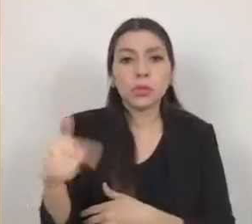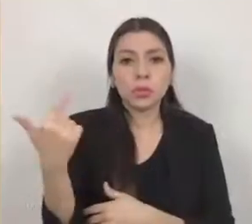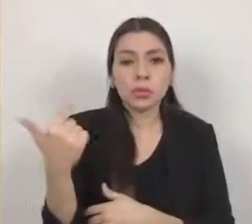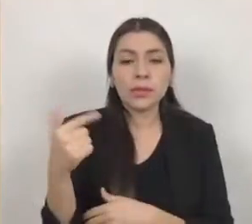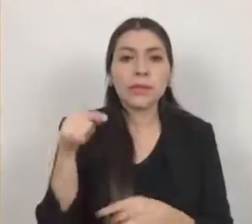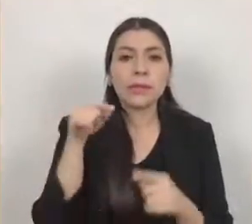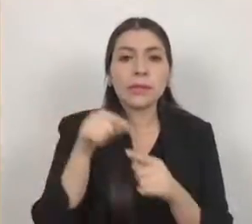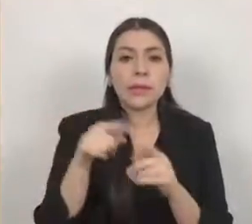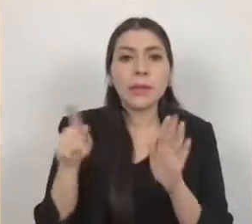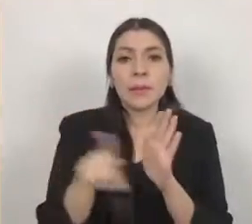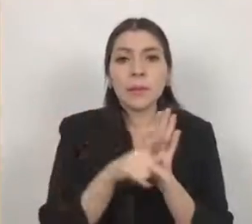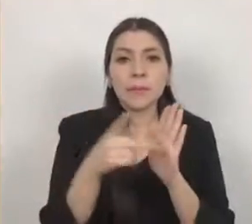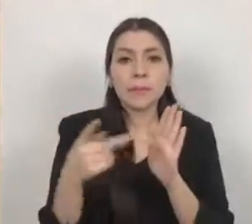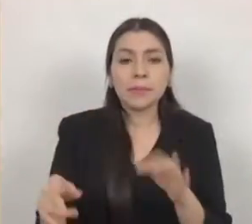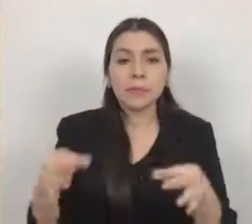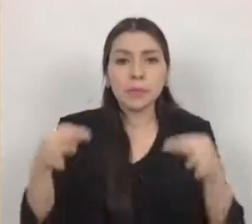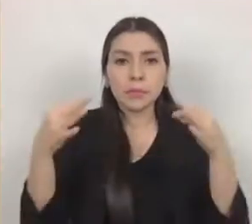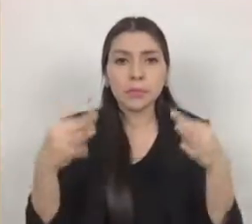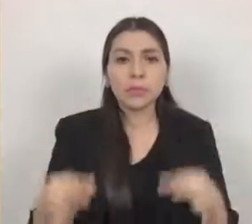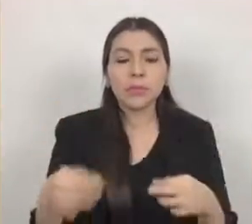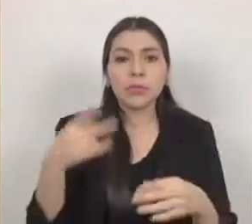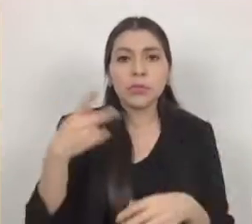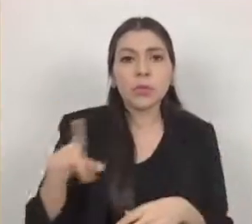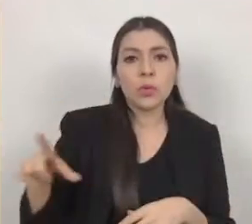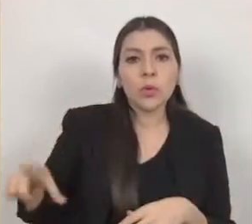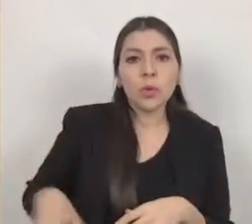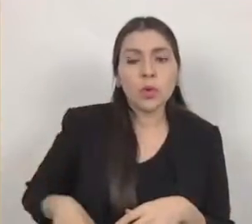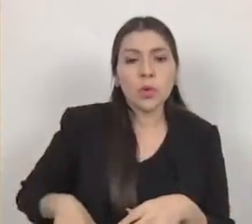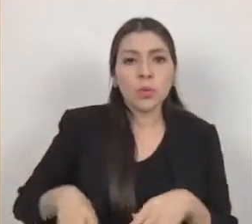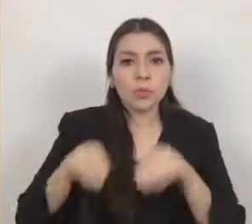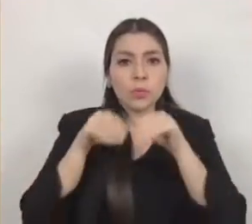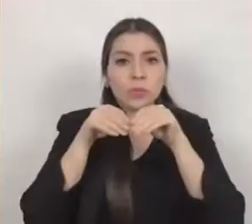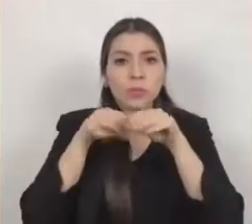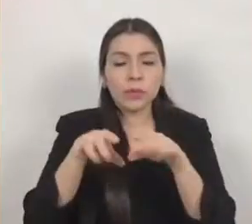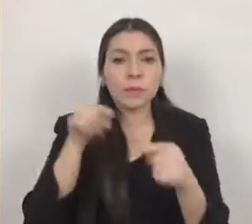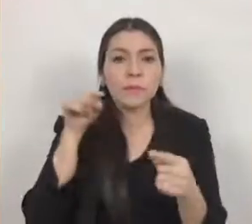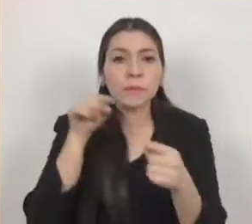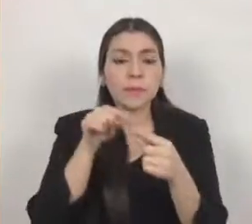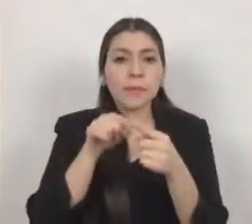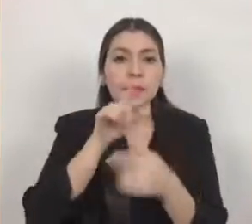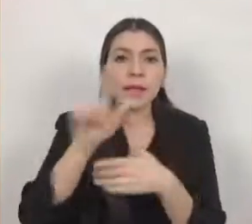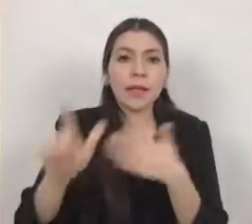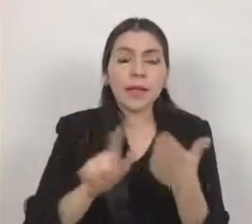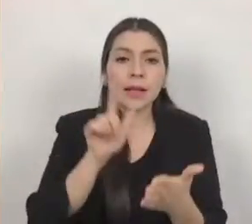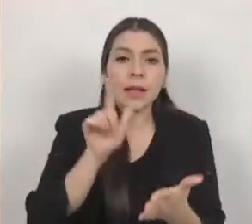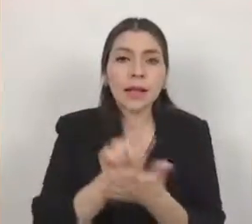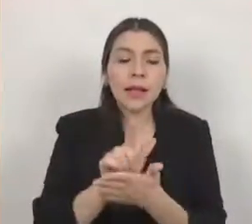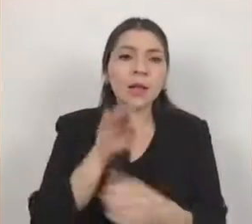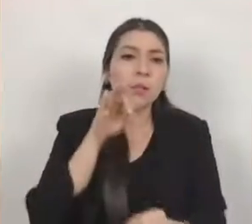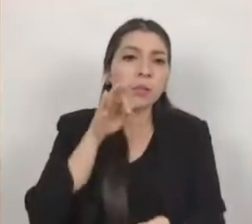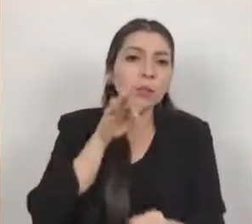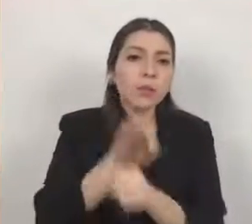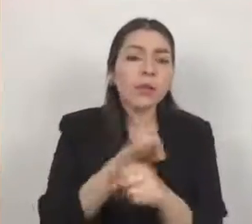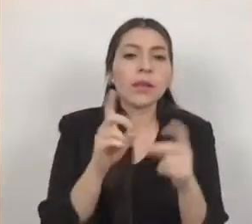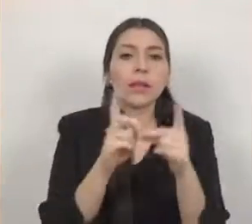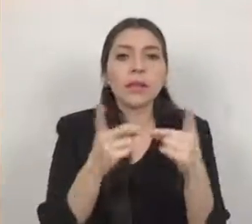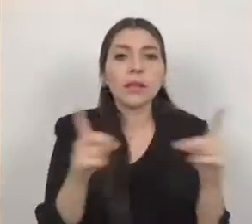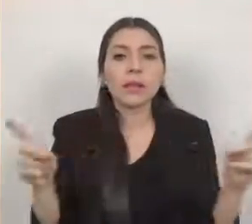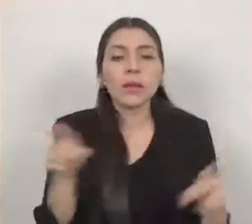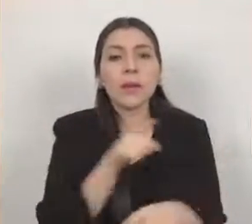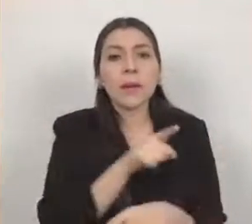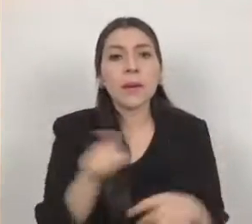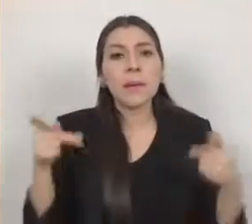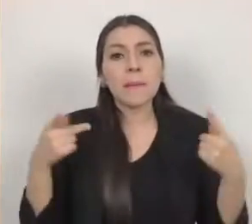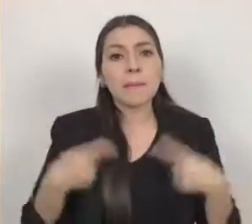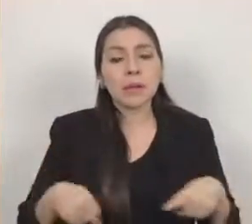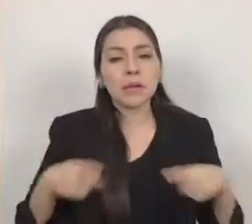periódico oficial gaceta de gobierno la ley para la protección integración y desarrollo de las personas con discapacidad en el